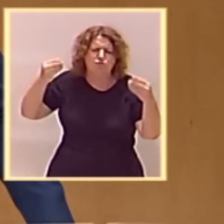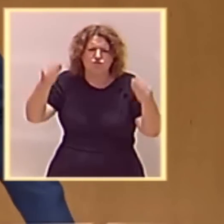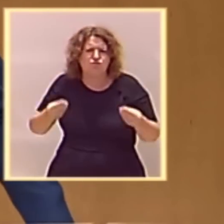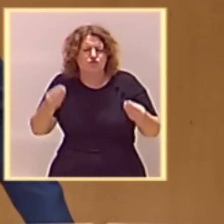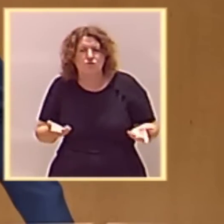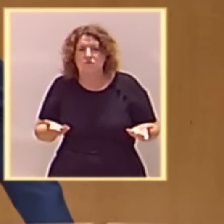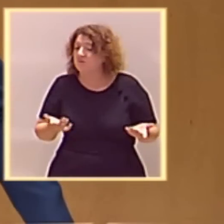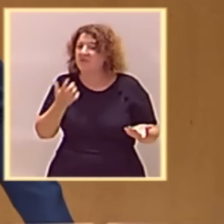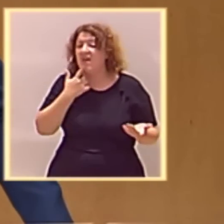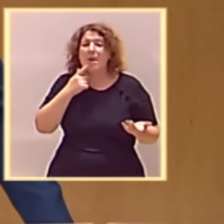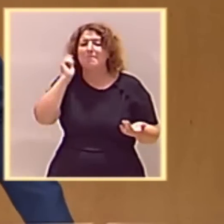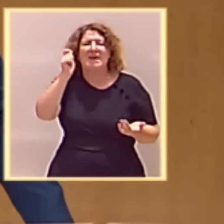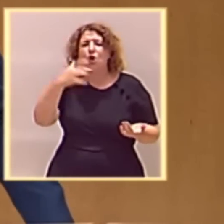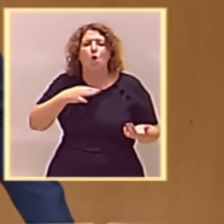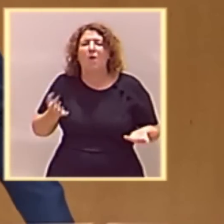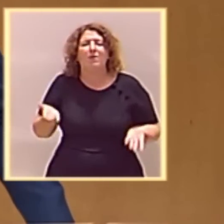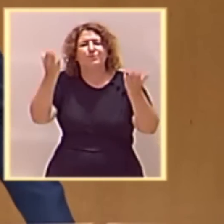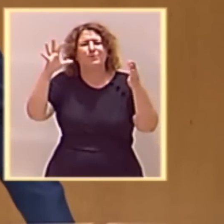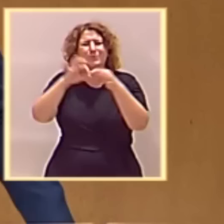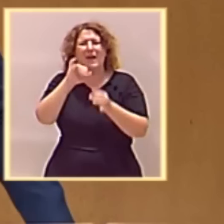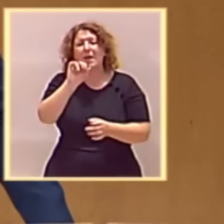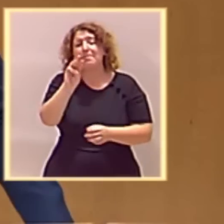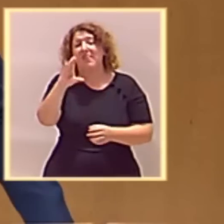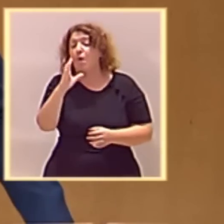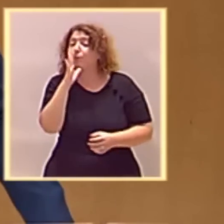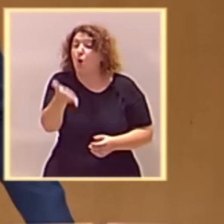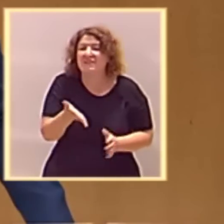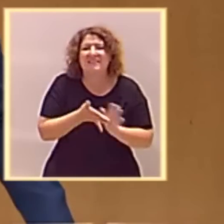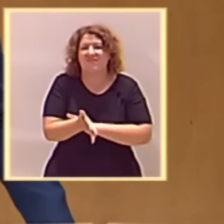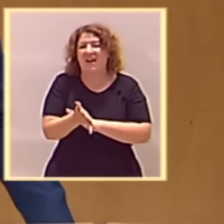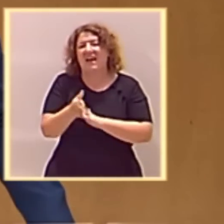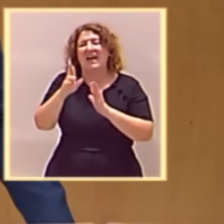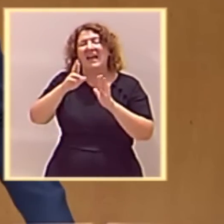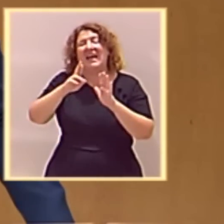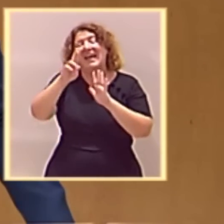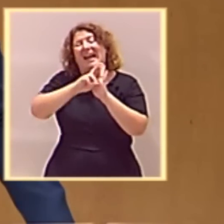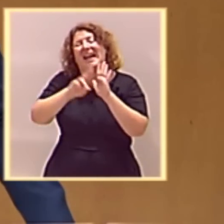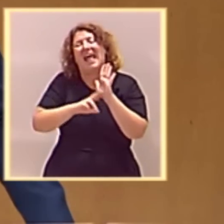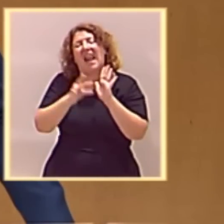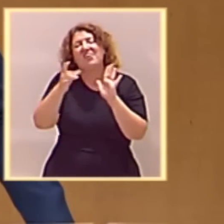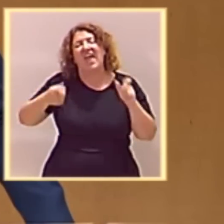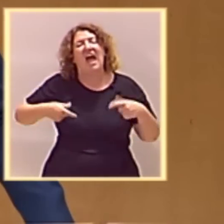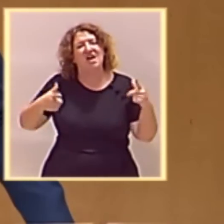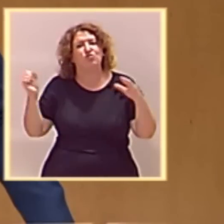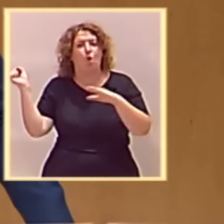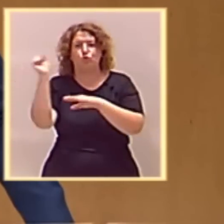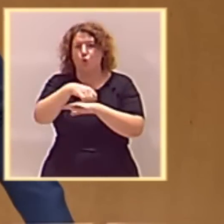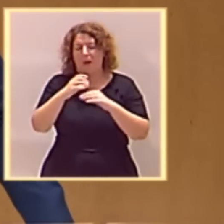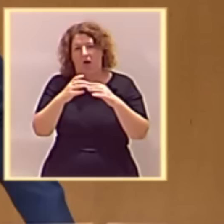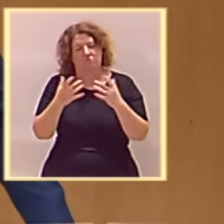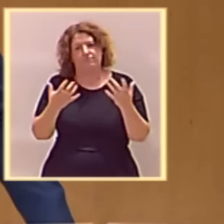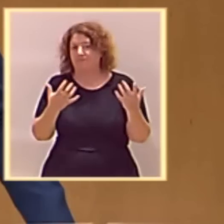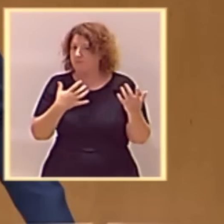Gobierno no puede subir las pensiones conforme al IPC porque eso superaría la regla de gasto. El señor Feijó debería saber